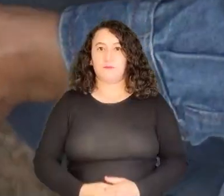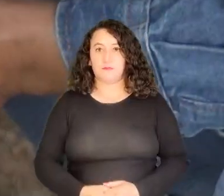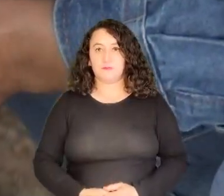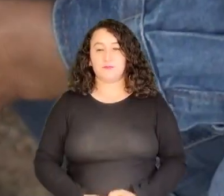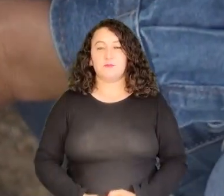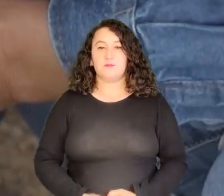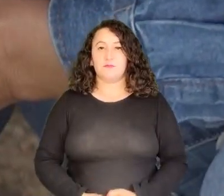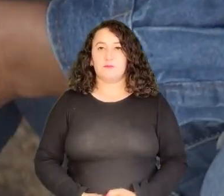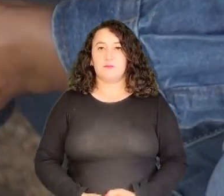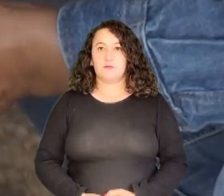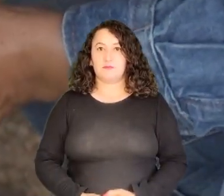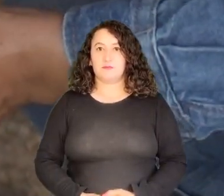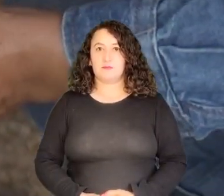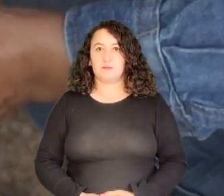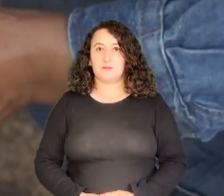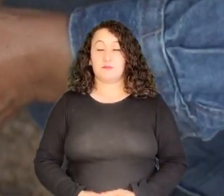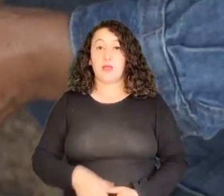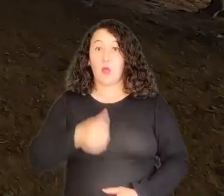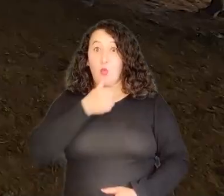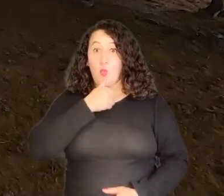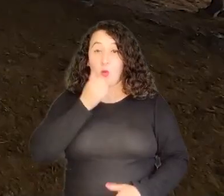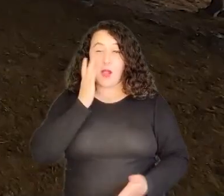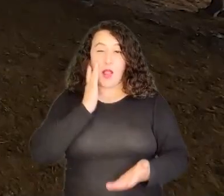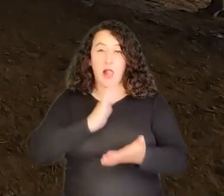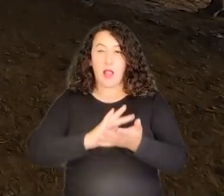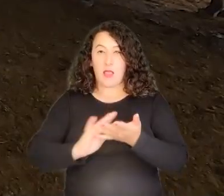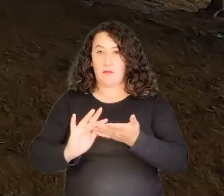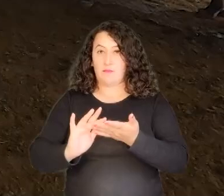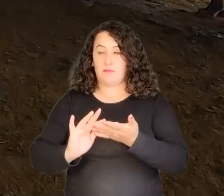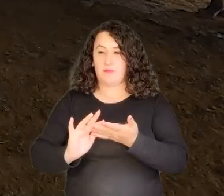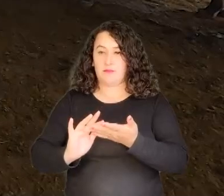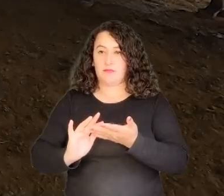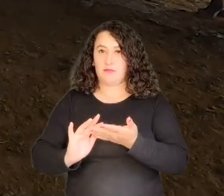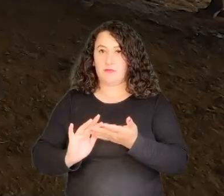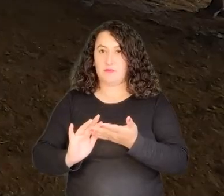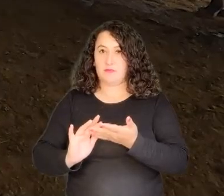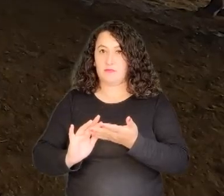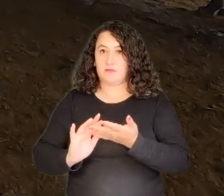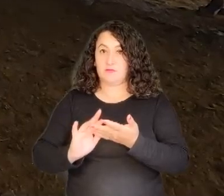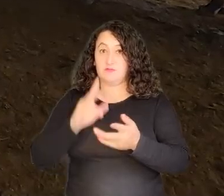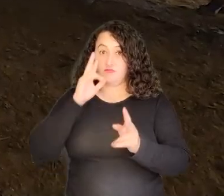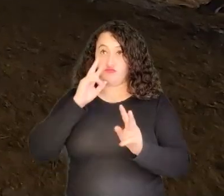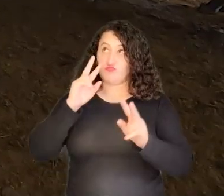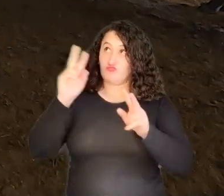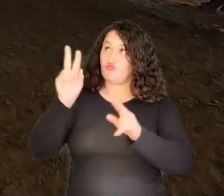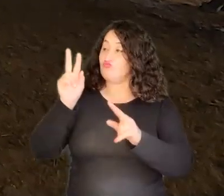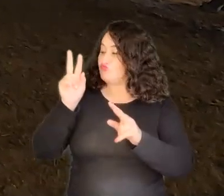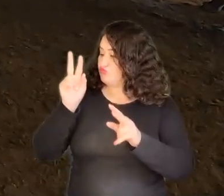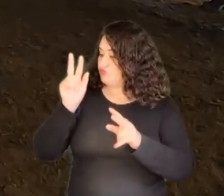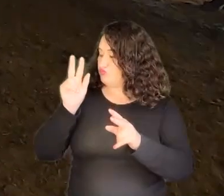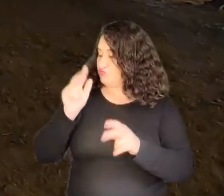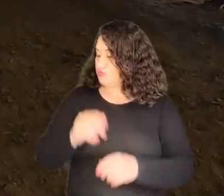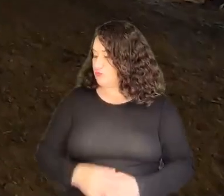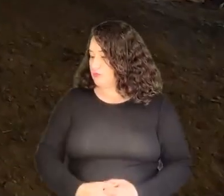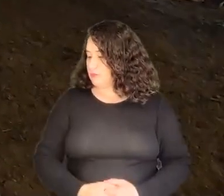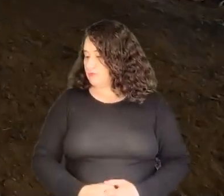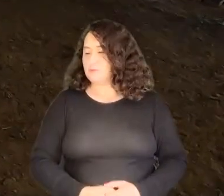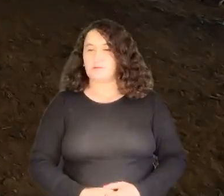Con agua limpia, acá le procedemos a secarle la ure